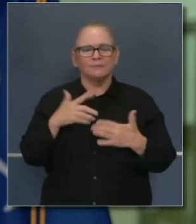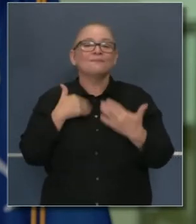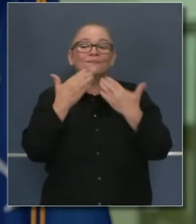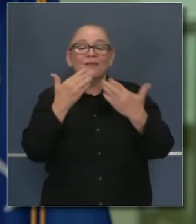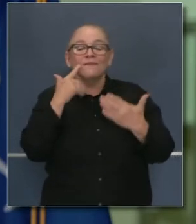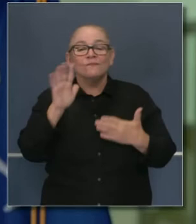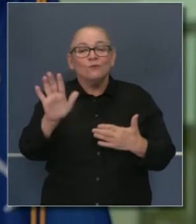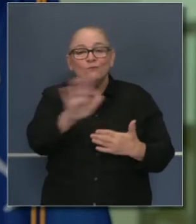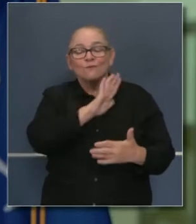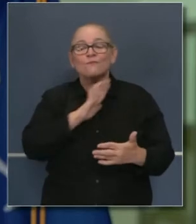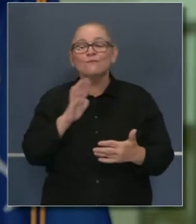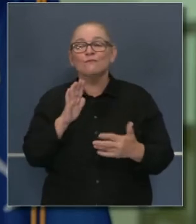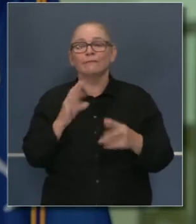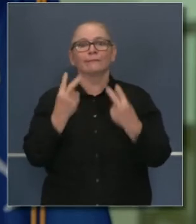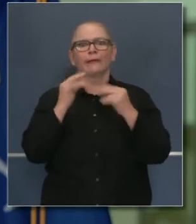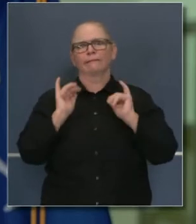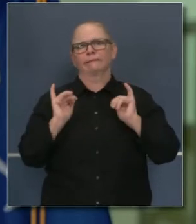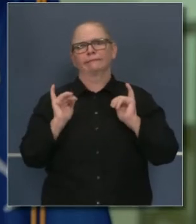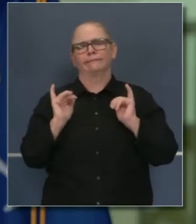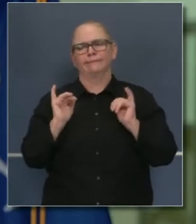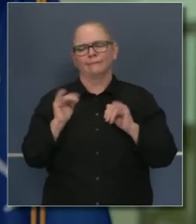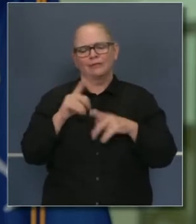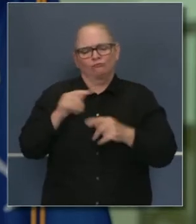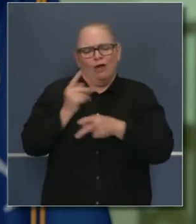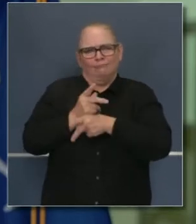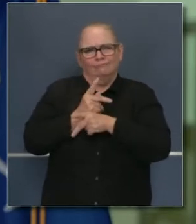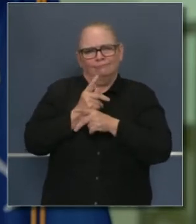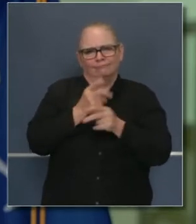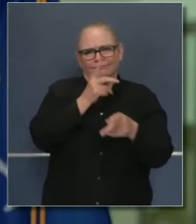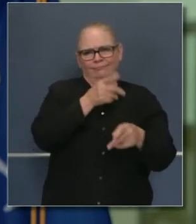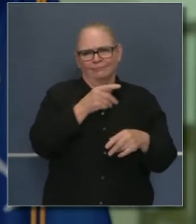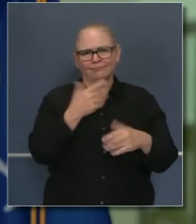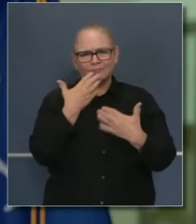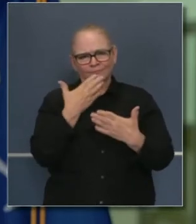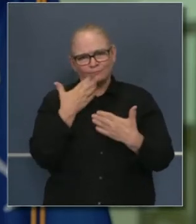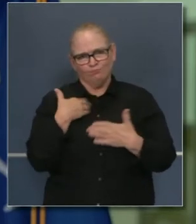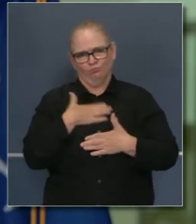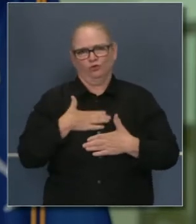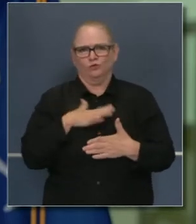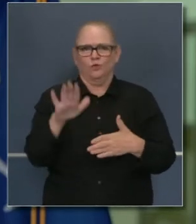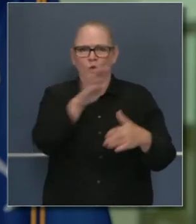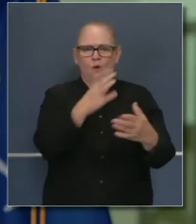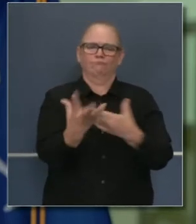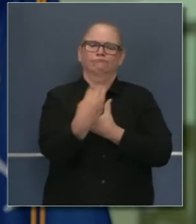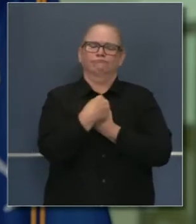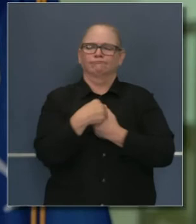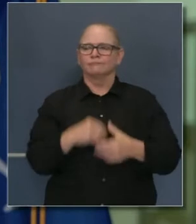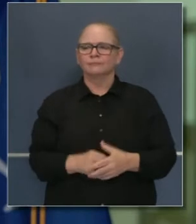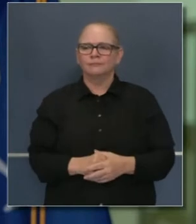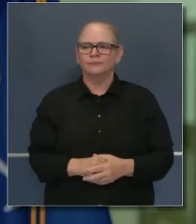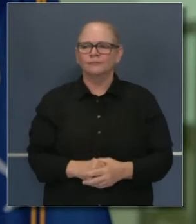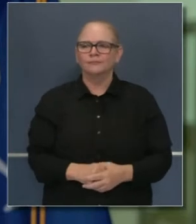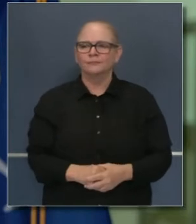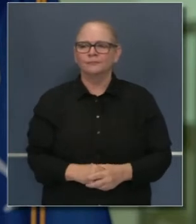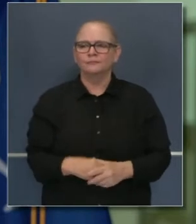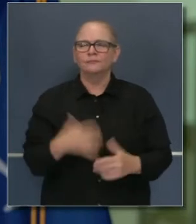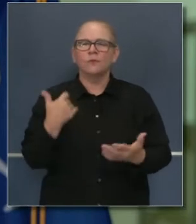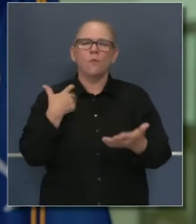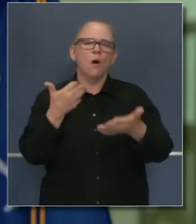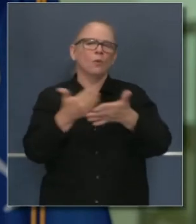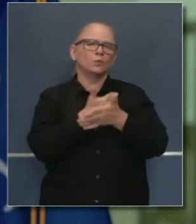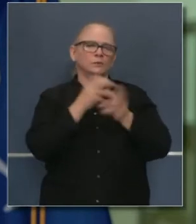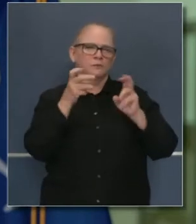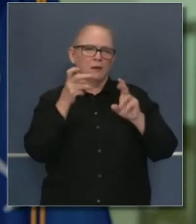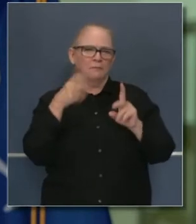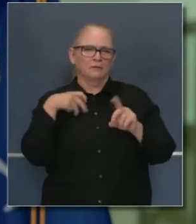últimas noches por haberlo hecho. Y ahora quiero dirigirme a lo que está pasando con el número total